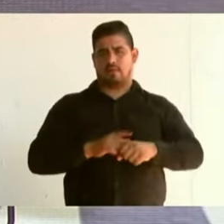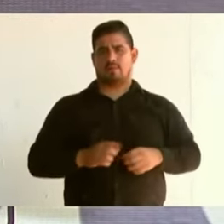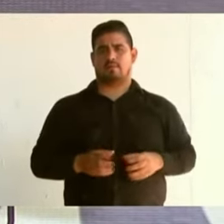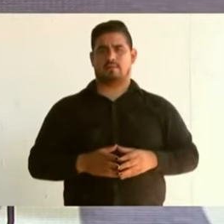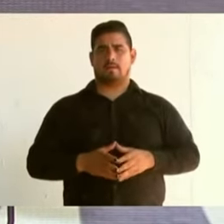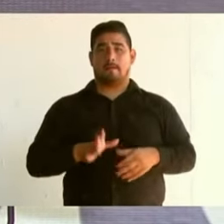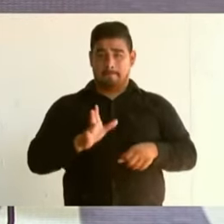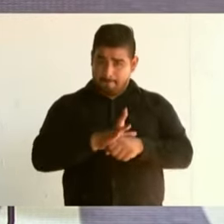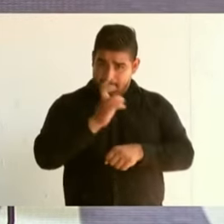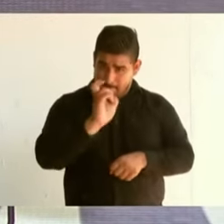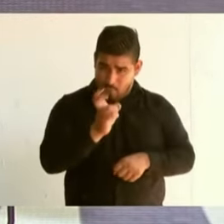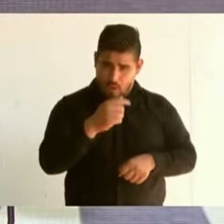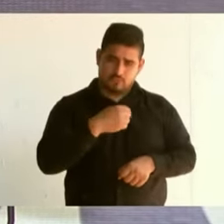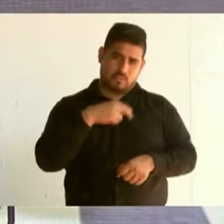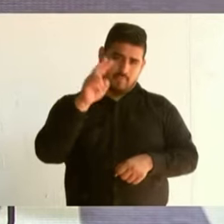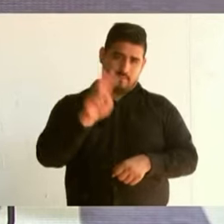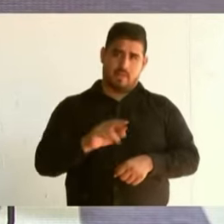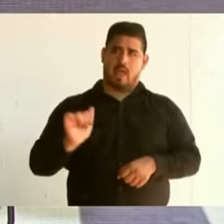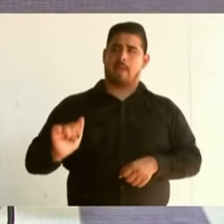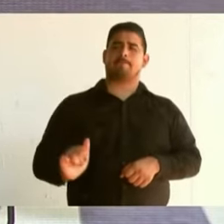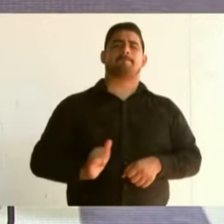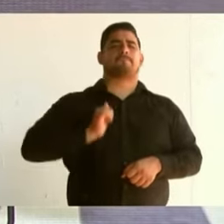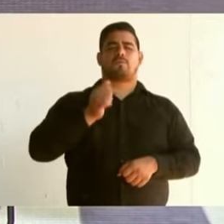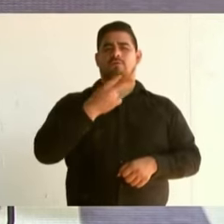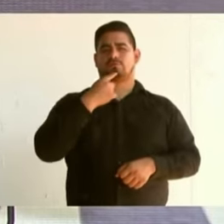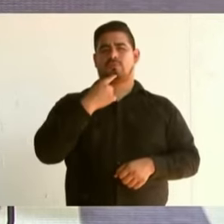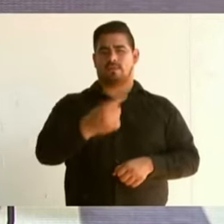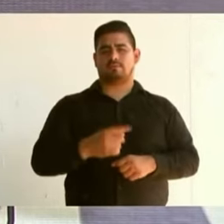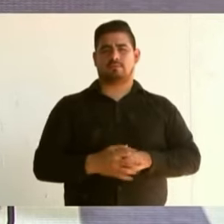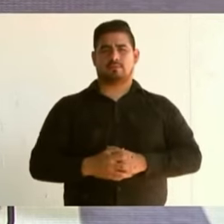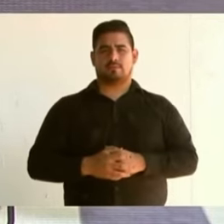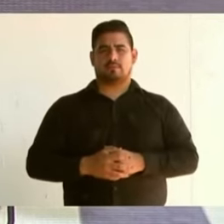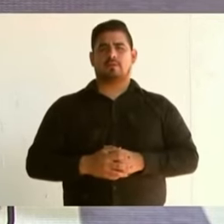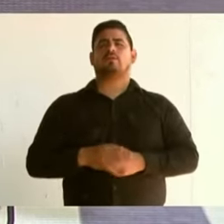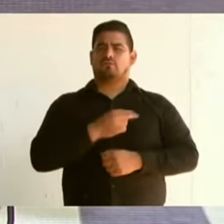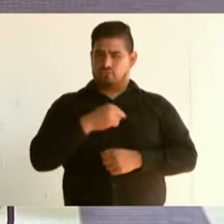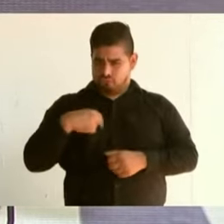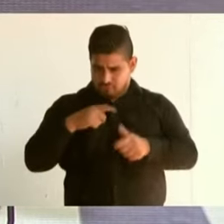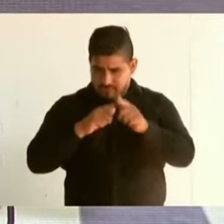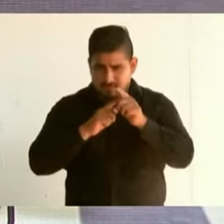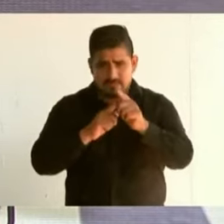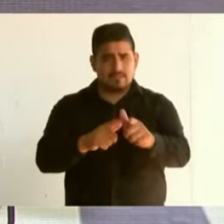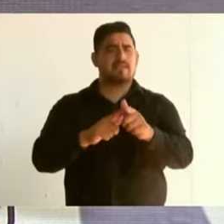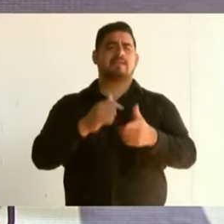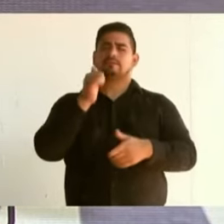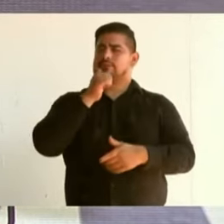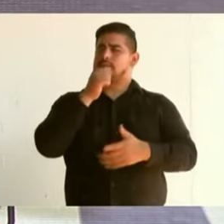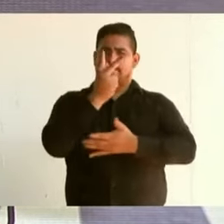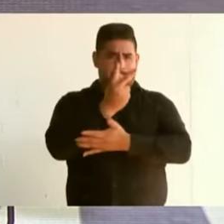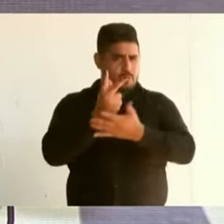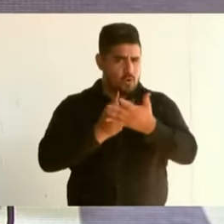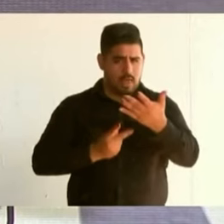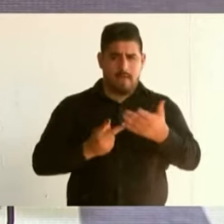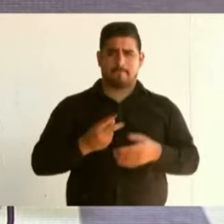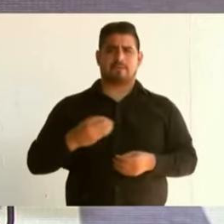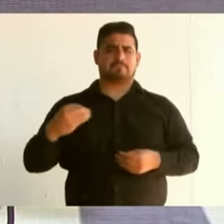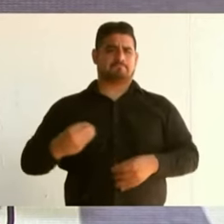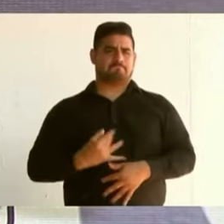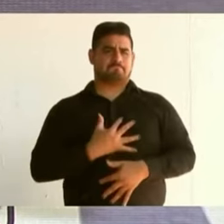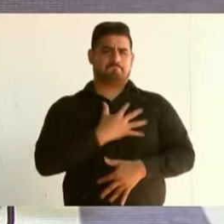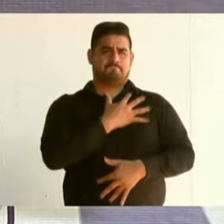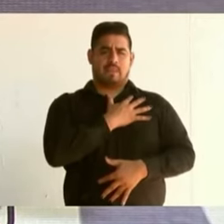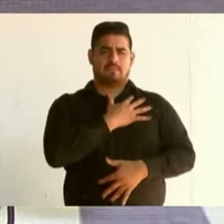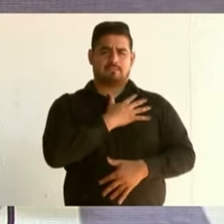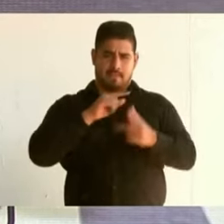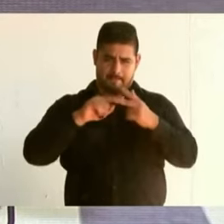Por eso aprovecho para decir que vamos a continuar con todos los programas de bienestar que inició el